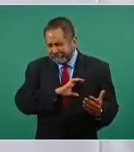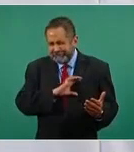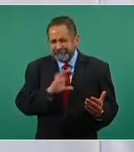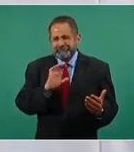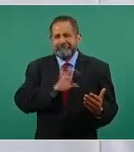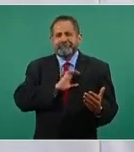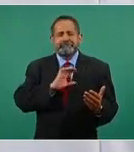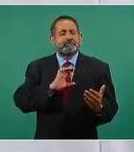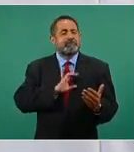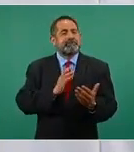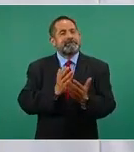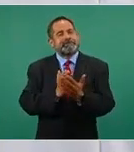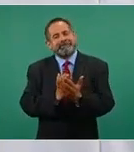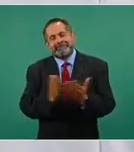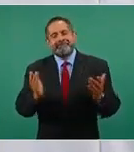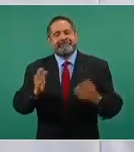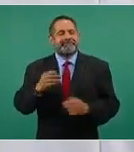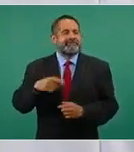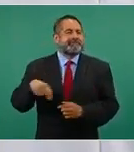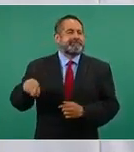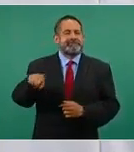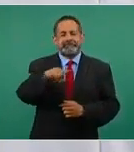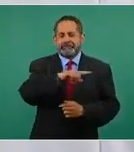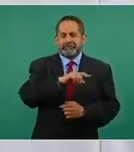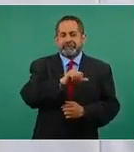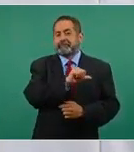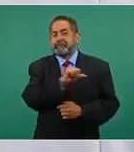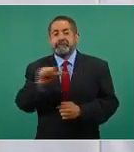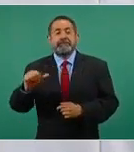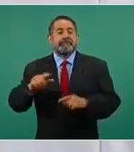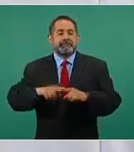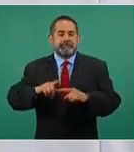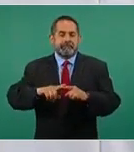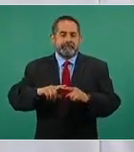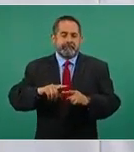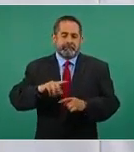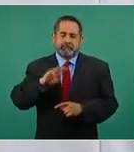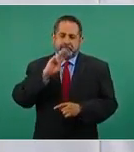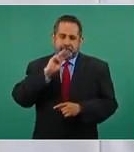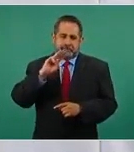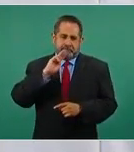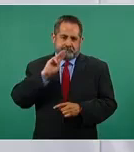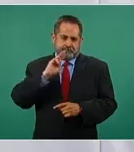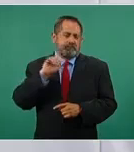a todas las madres de México,